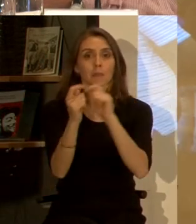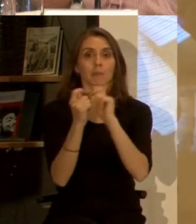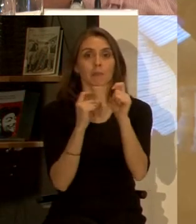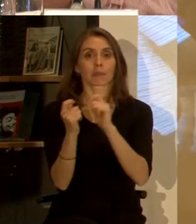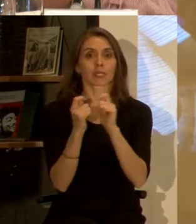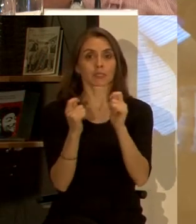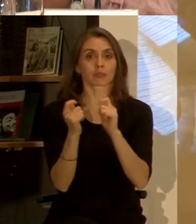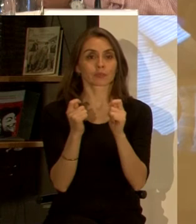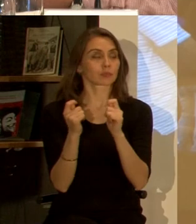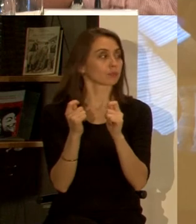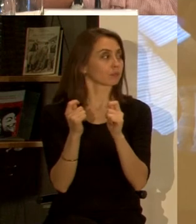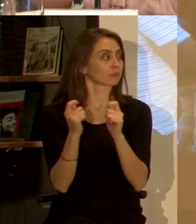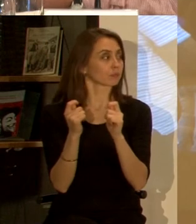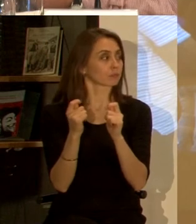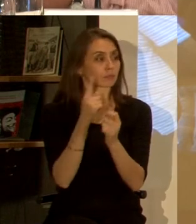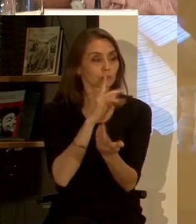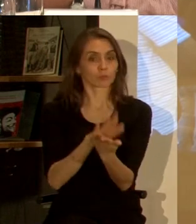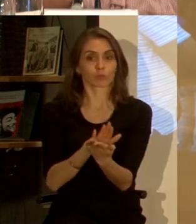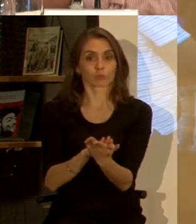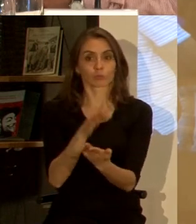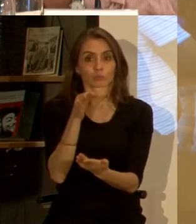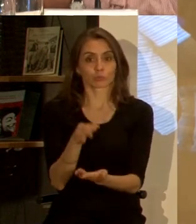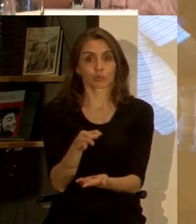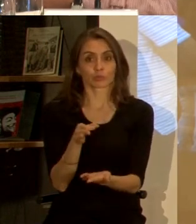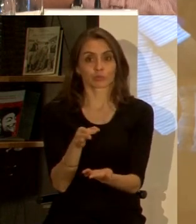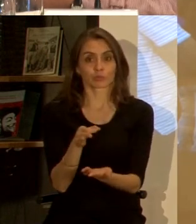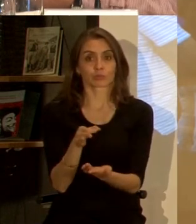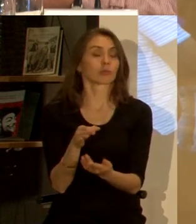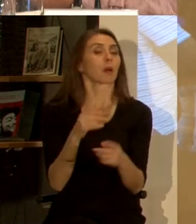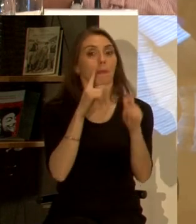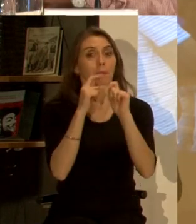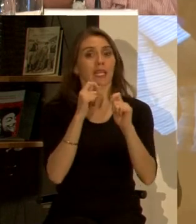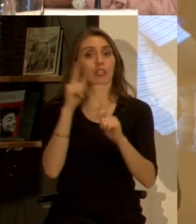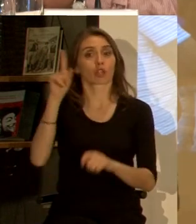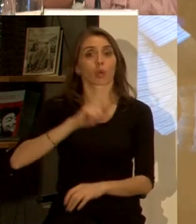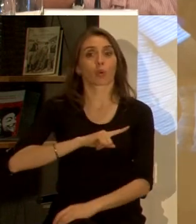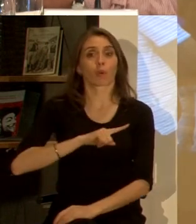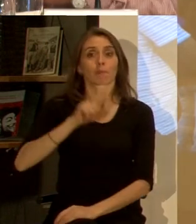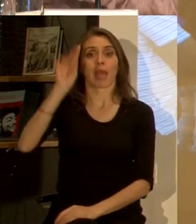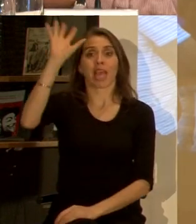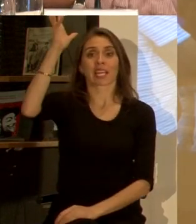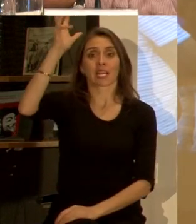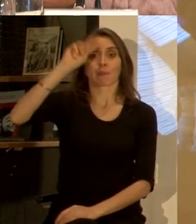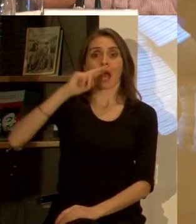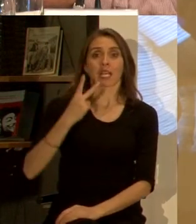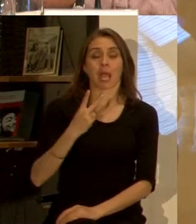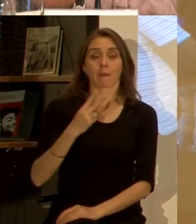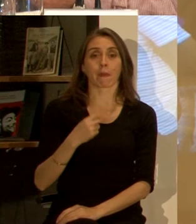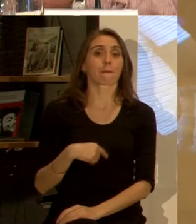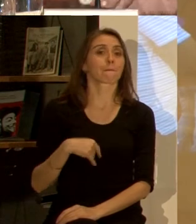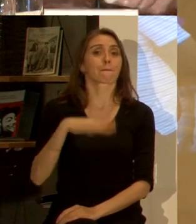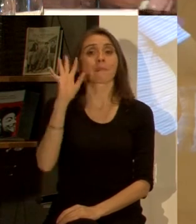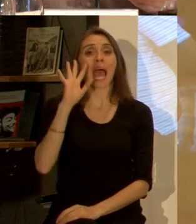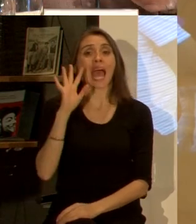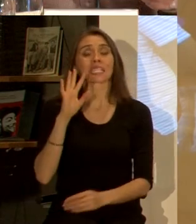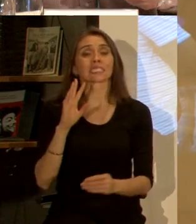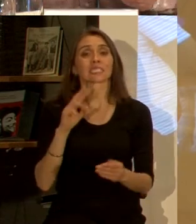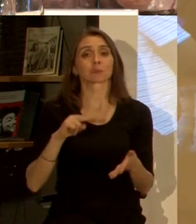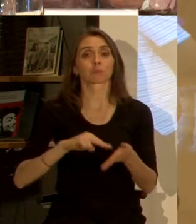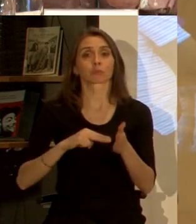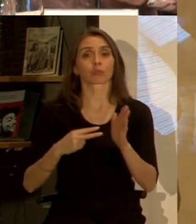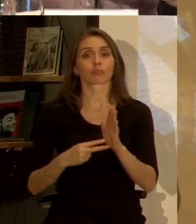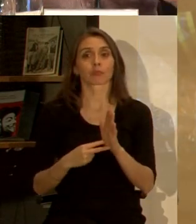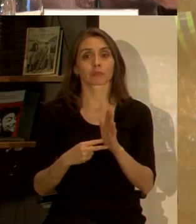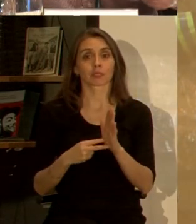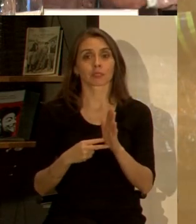siendo evidente por cuanto la amenaza del cambio climático está instalada y golpea más fuerte donde esa